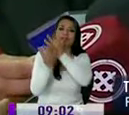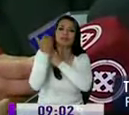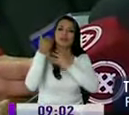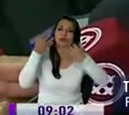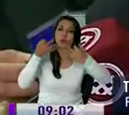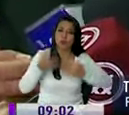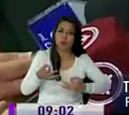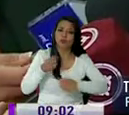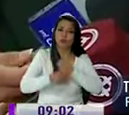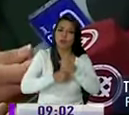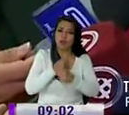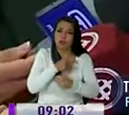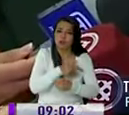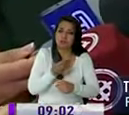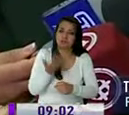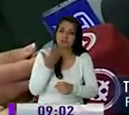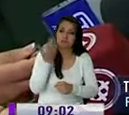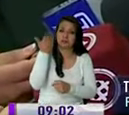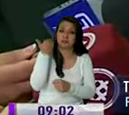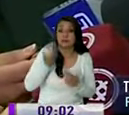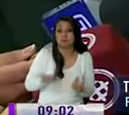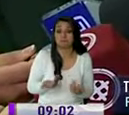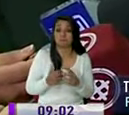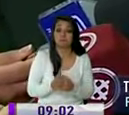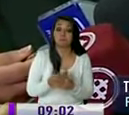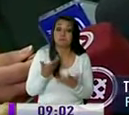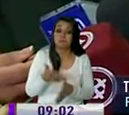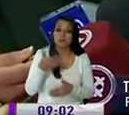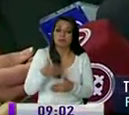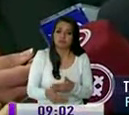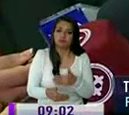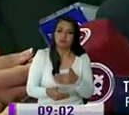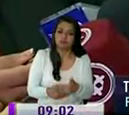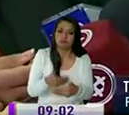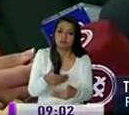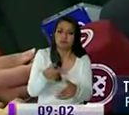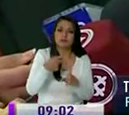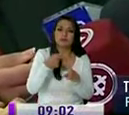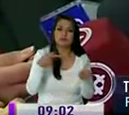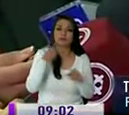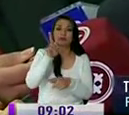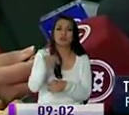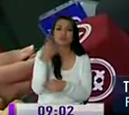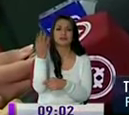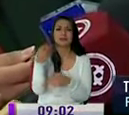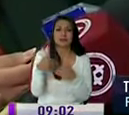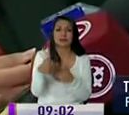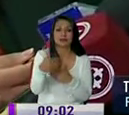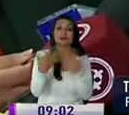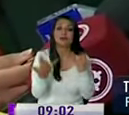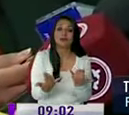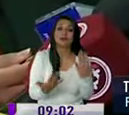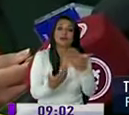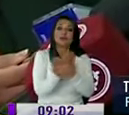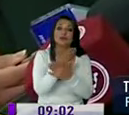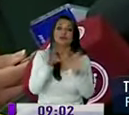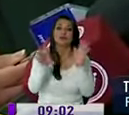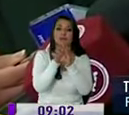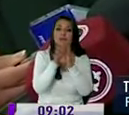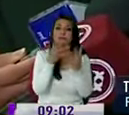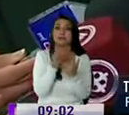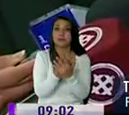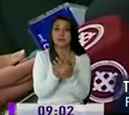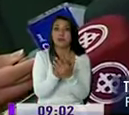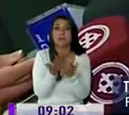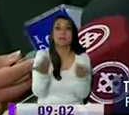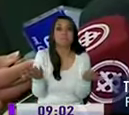la presunta infracción y obviamente al haber a partir del año 2014 con un nuevo código orgánico integral